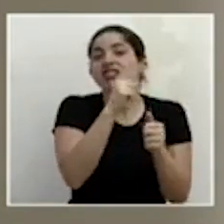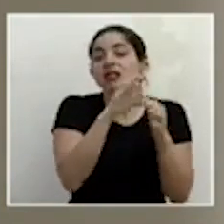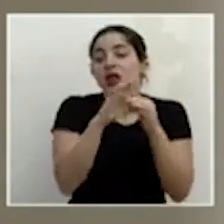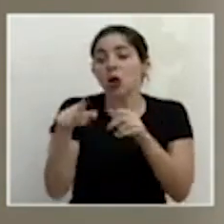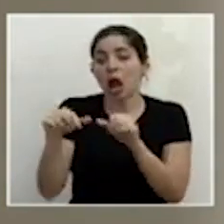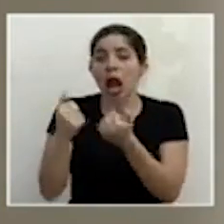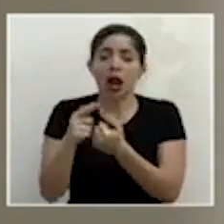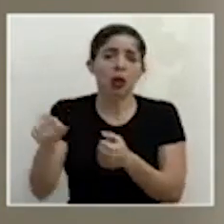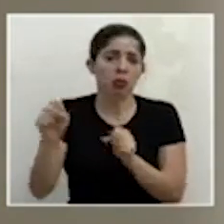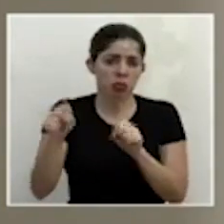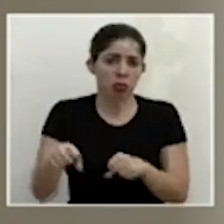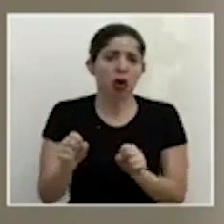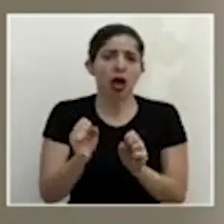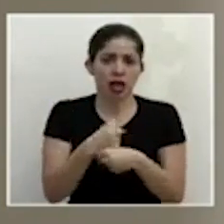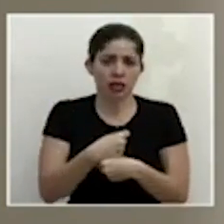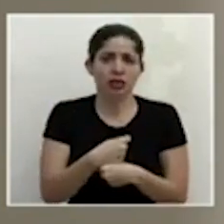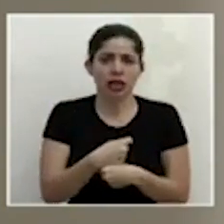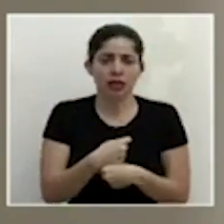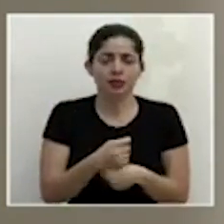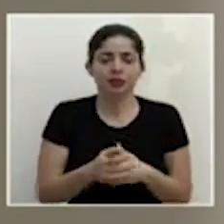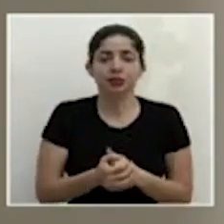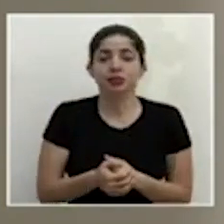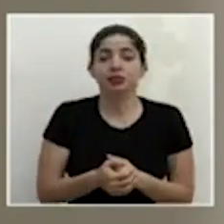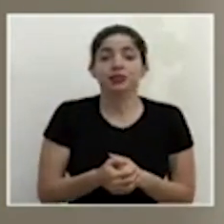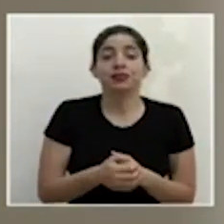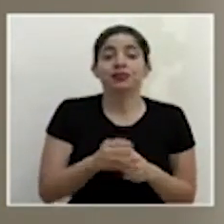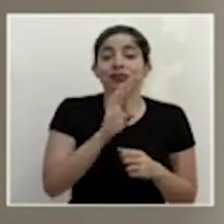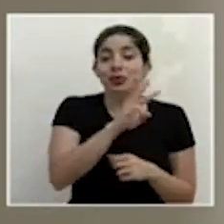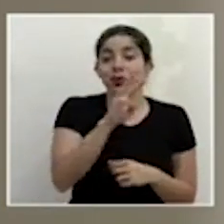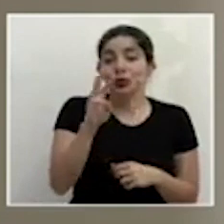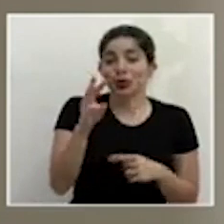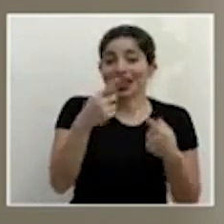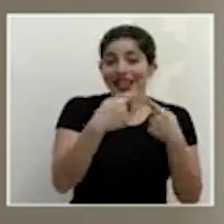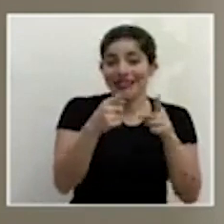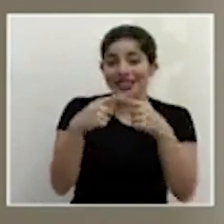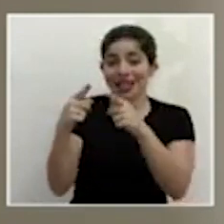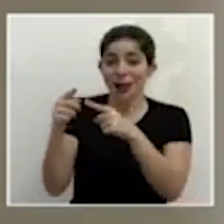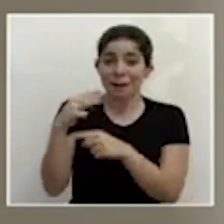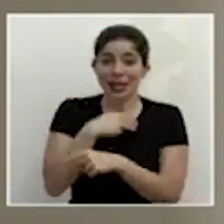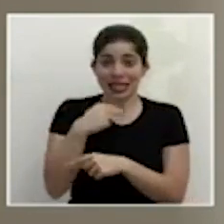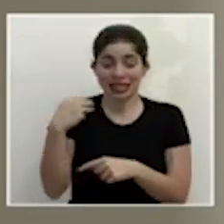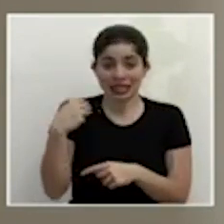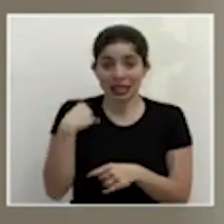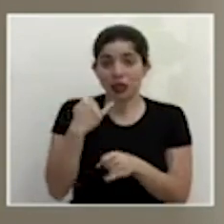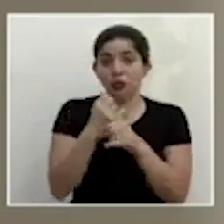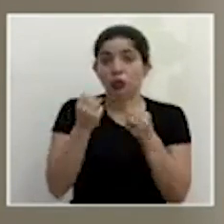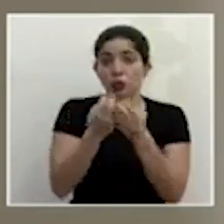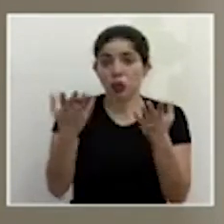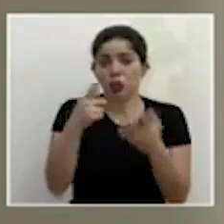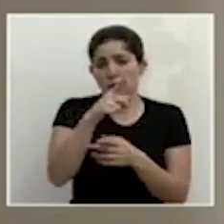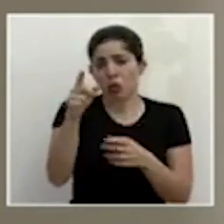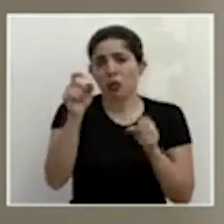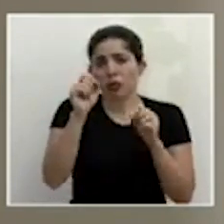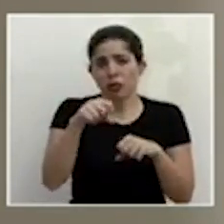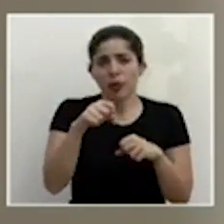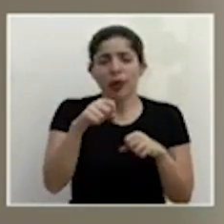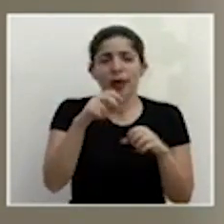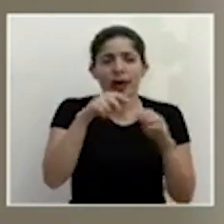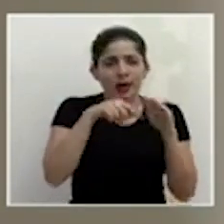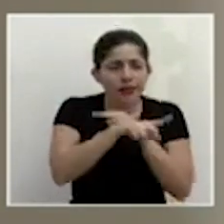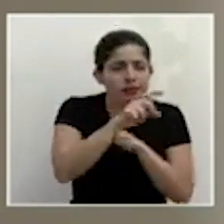pueden hacerlo. En las distintas en las páginas web de los distintos ministerios e instituciones públicas ustedes van a encontrar